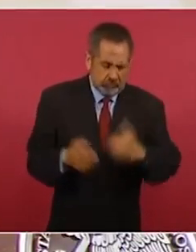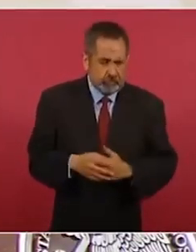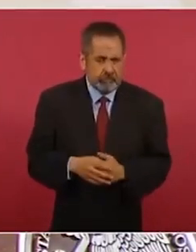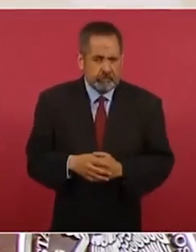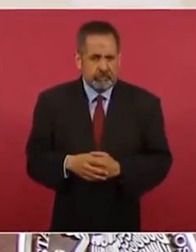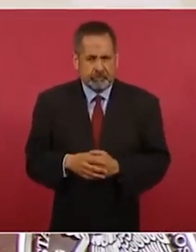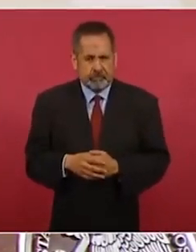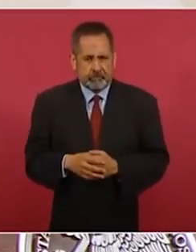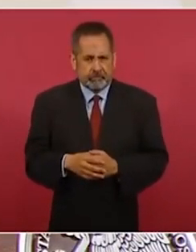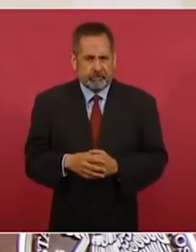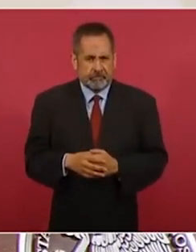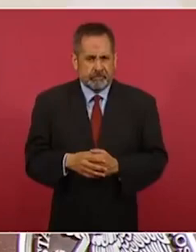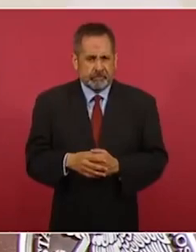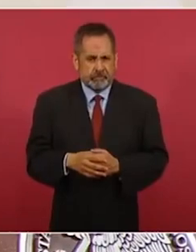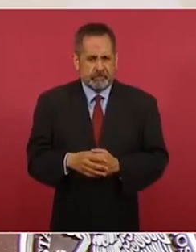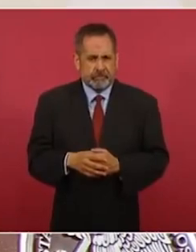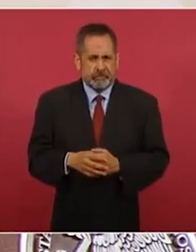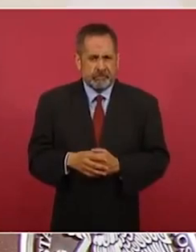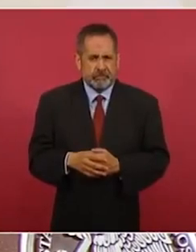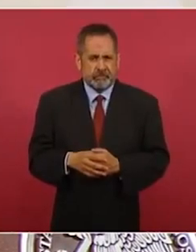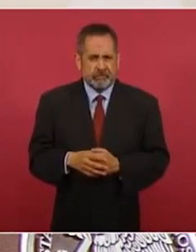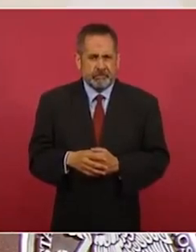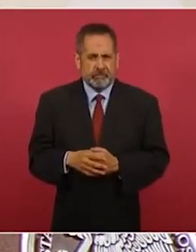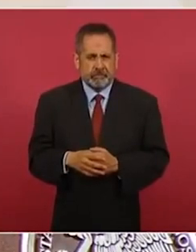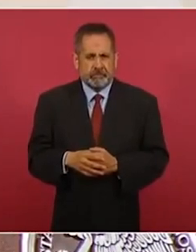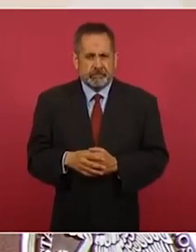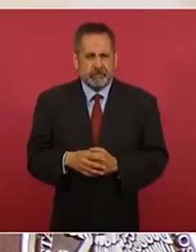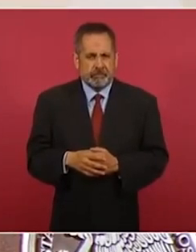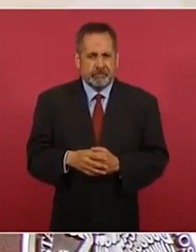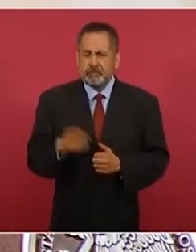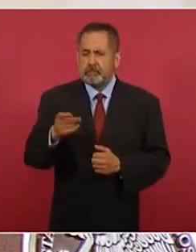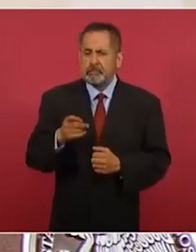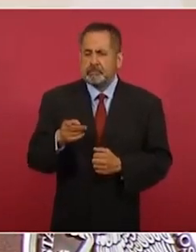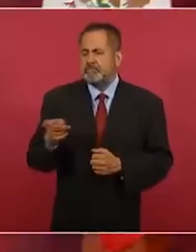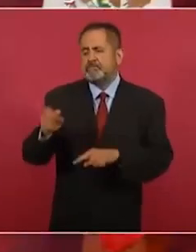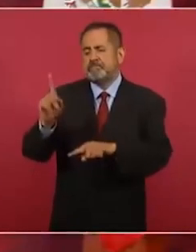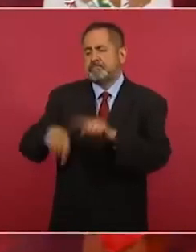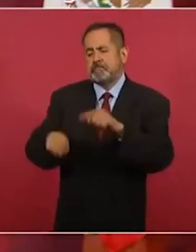¿O por qué vamos a excluir?